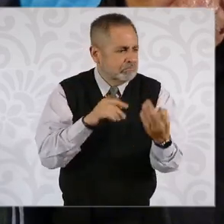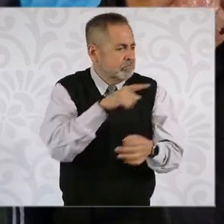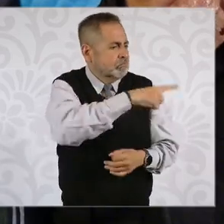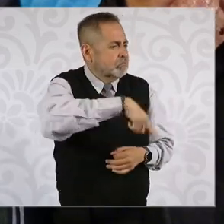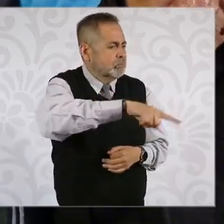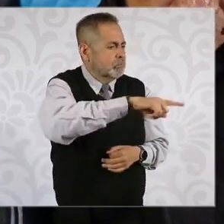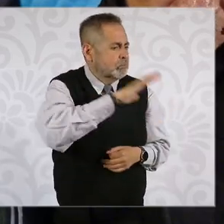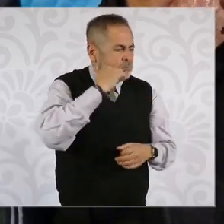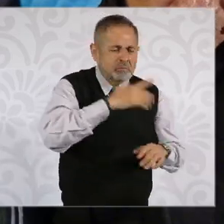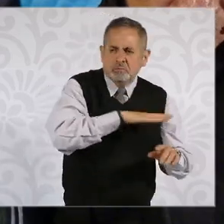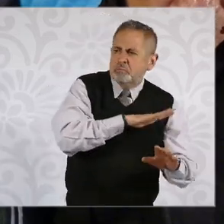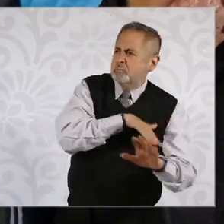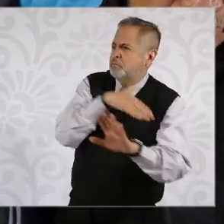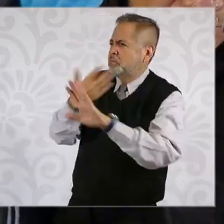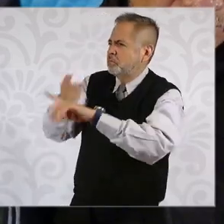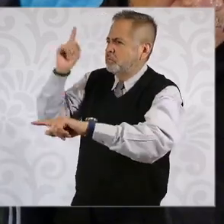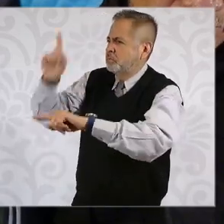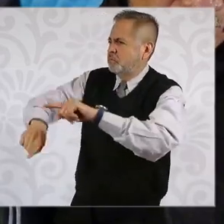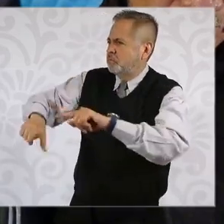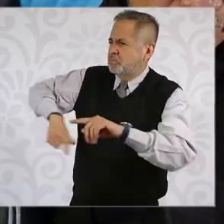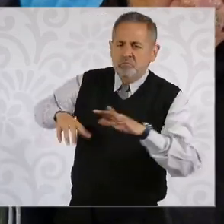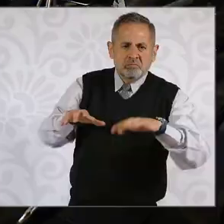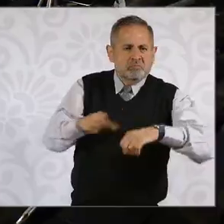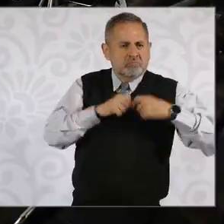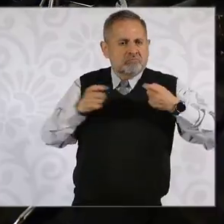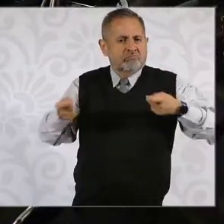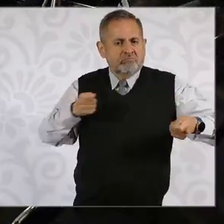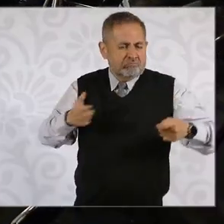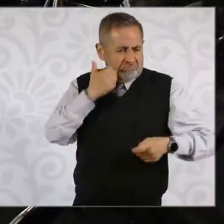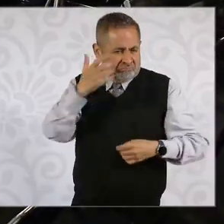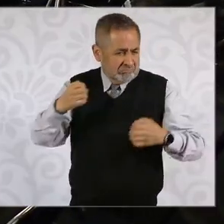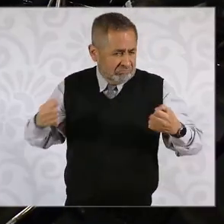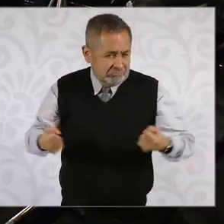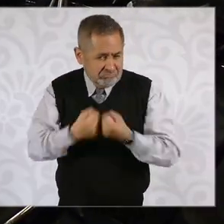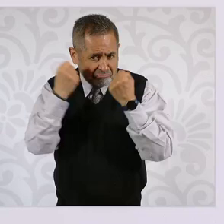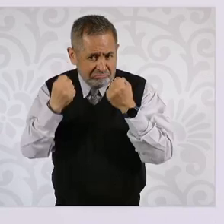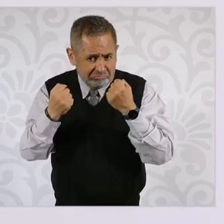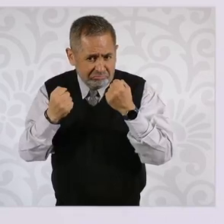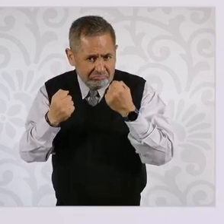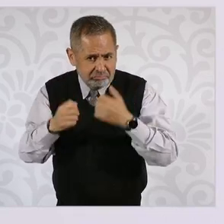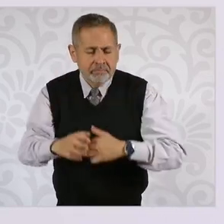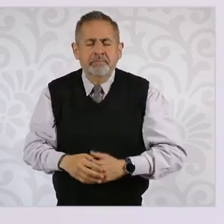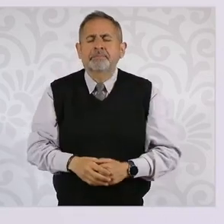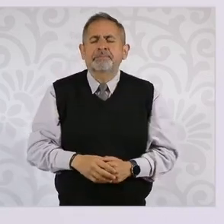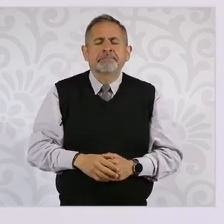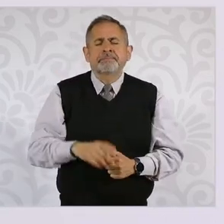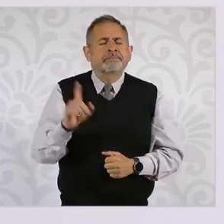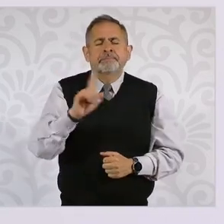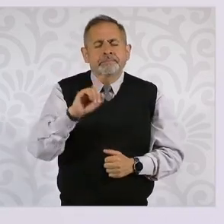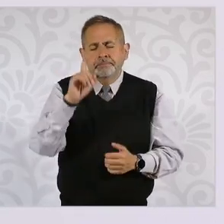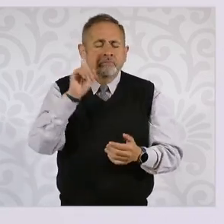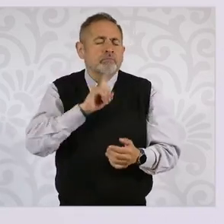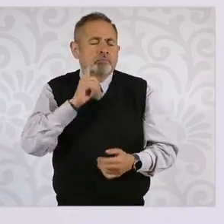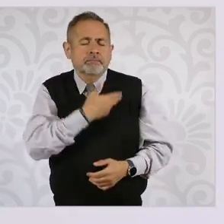golpe judicial o el OFER en contra de su administración, presidenta. No, no lo creo. Son resistencias